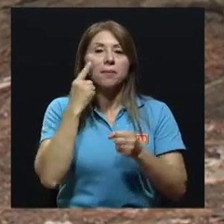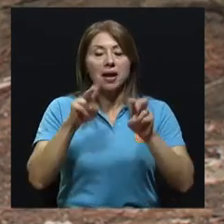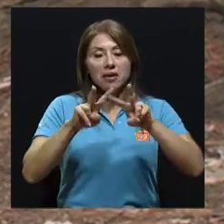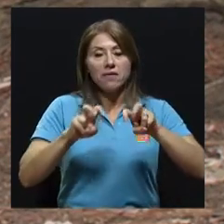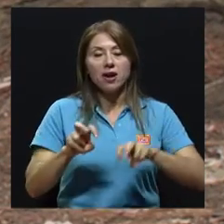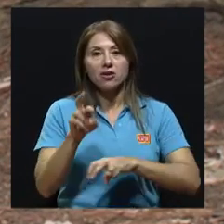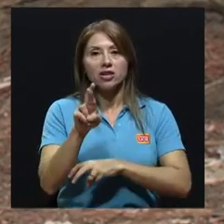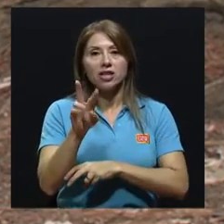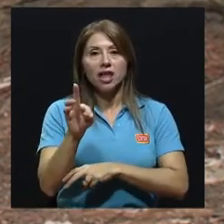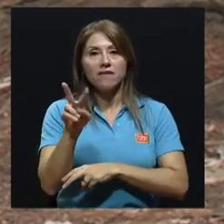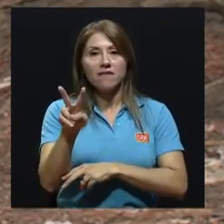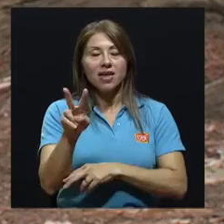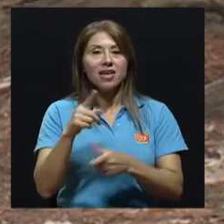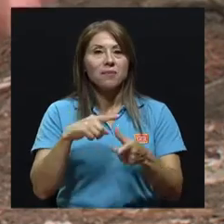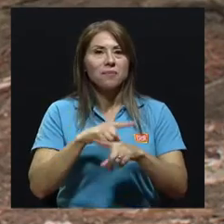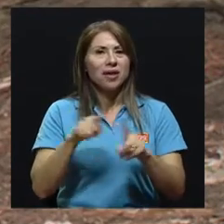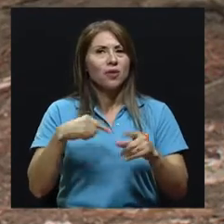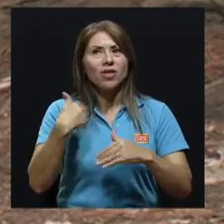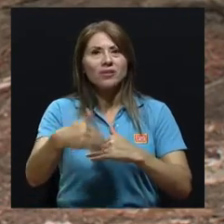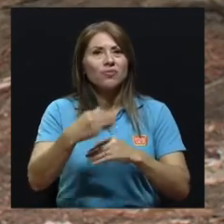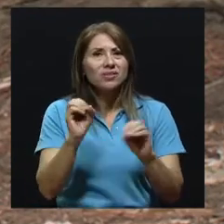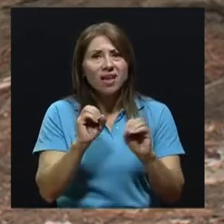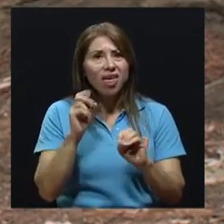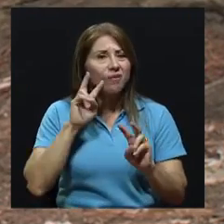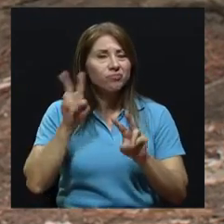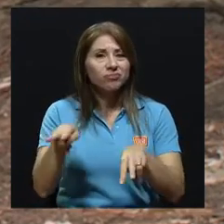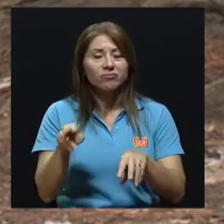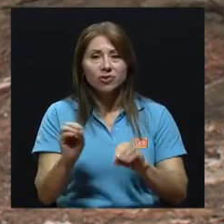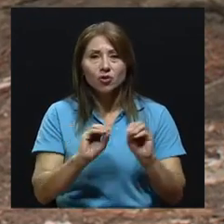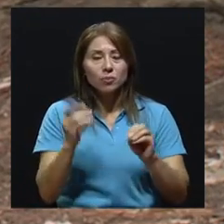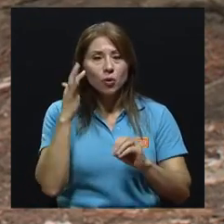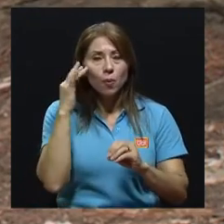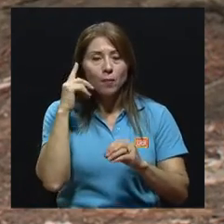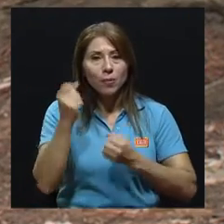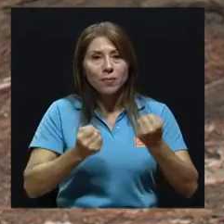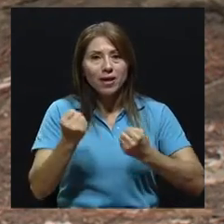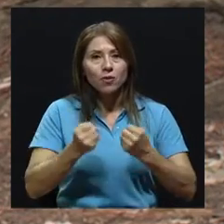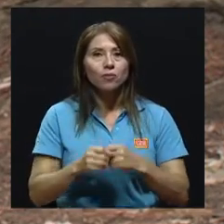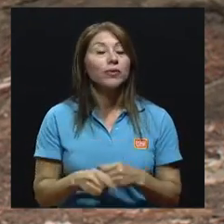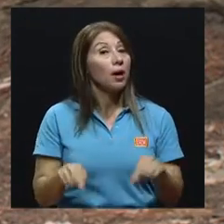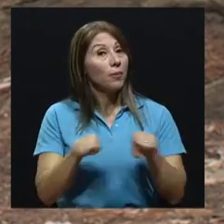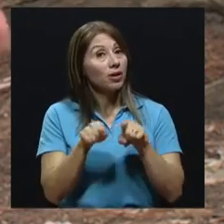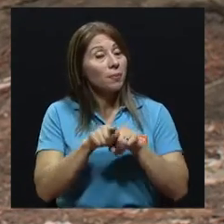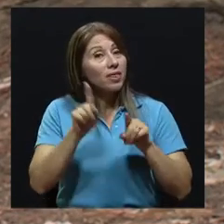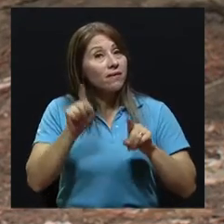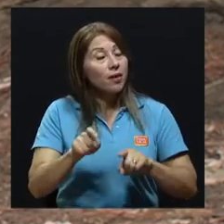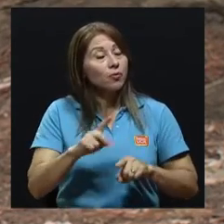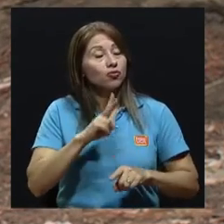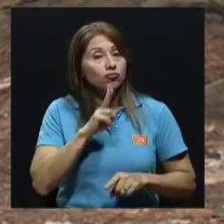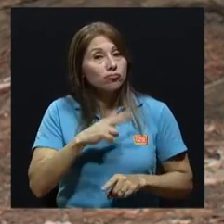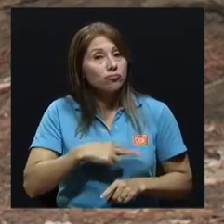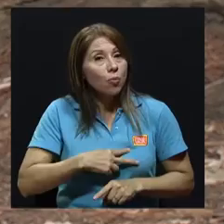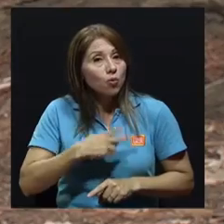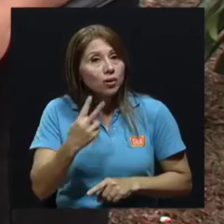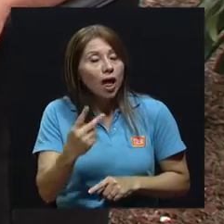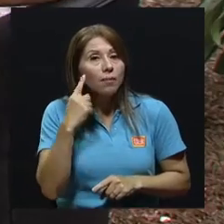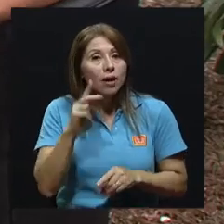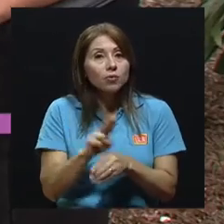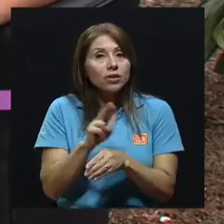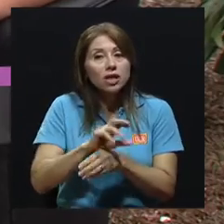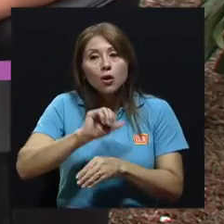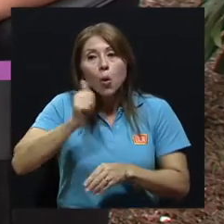La bicicleta, utilizar medios alternativos que a la larga podrían funcionar en nuestro país si realmente hubiera voluntad.